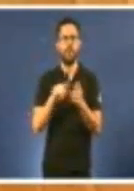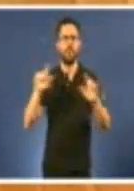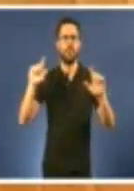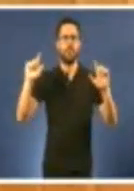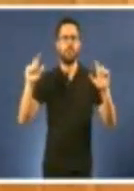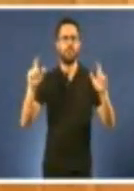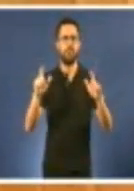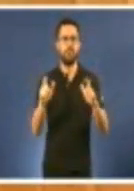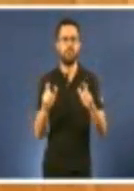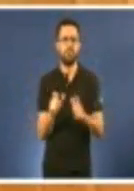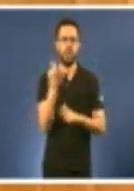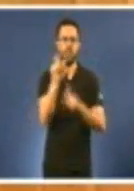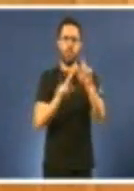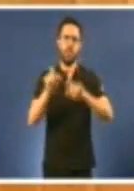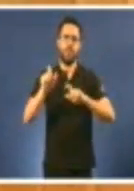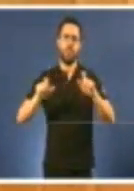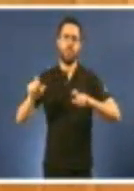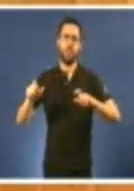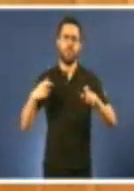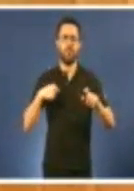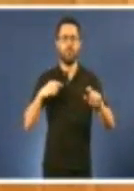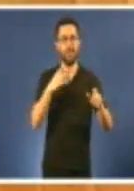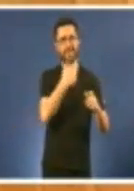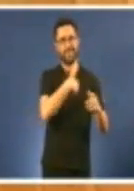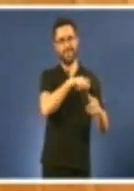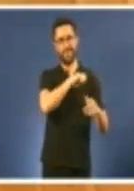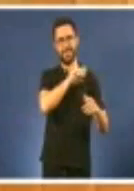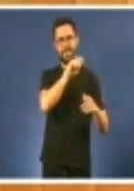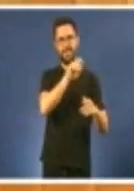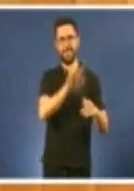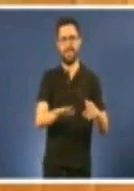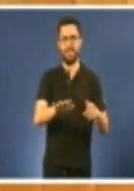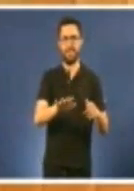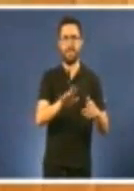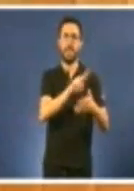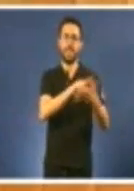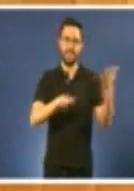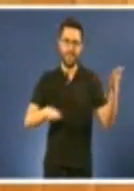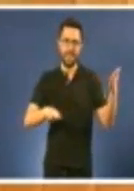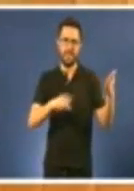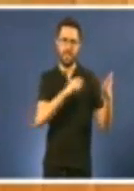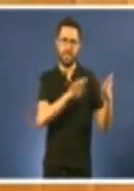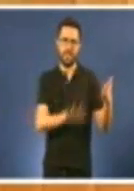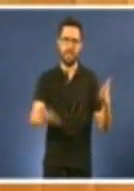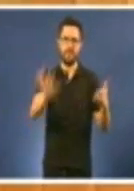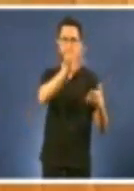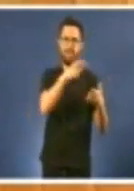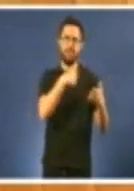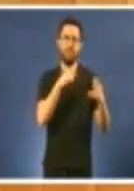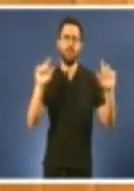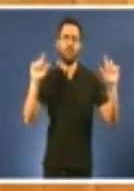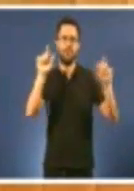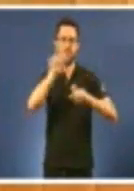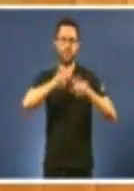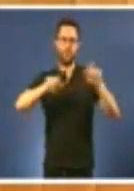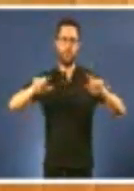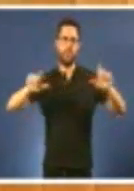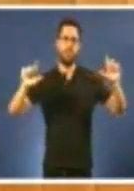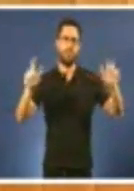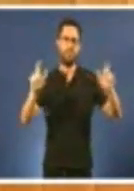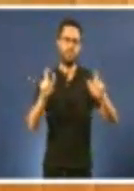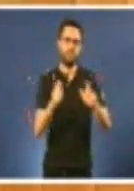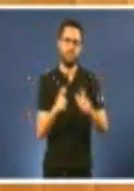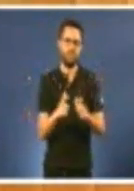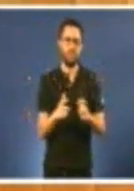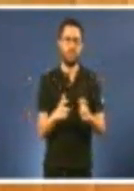señalizado da poboación en todo o consunto do país, en todo o consunto de Galiza. E dá-se por unha doble, pola xestión